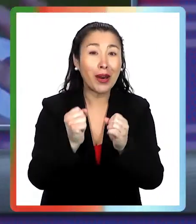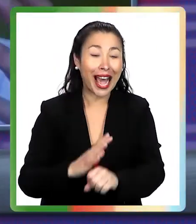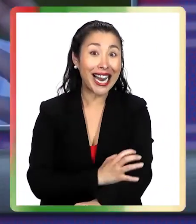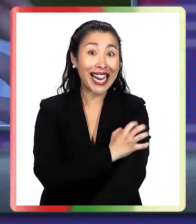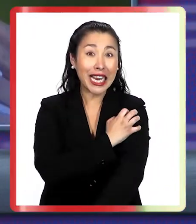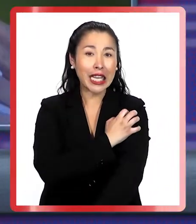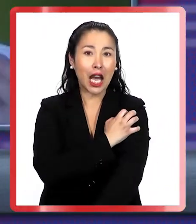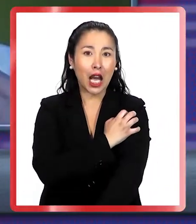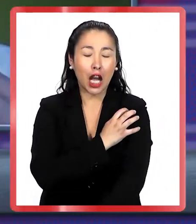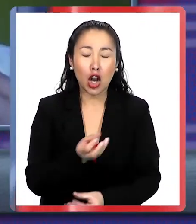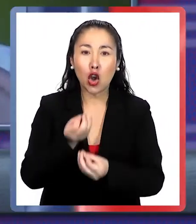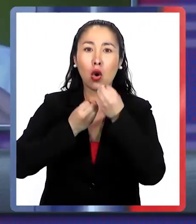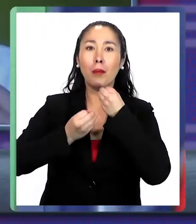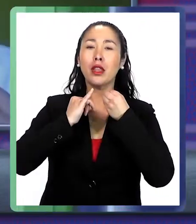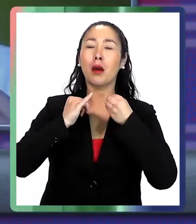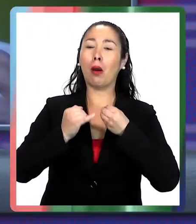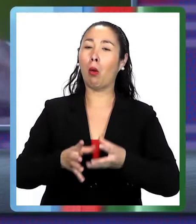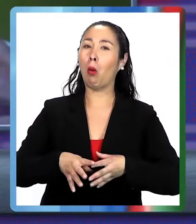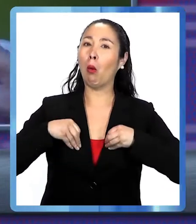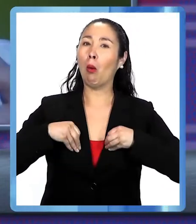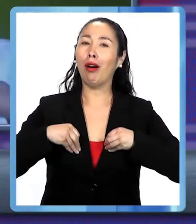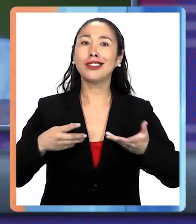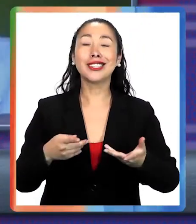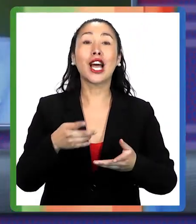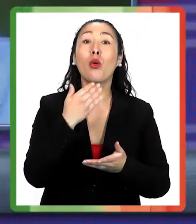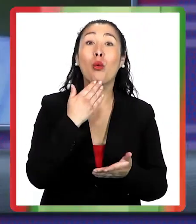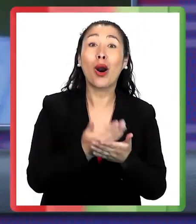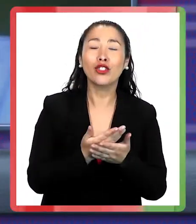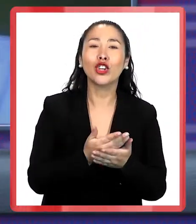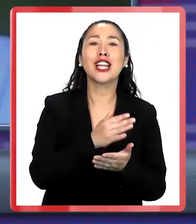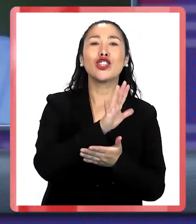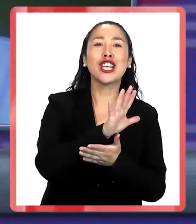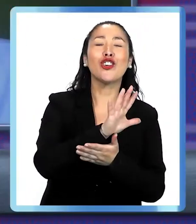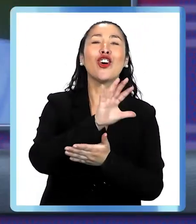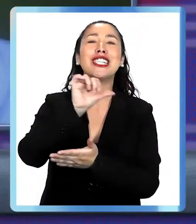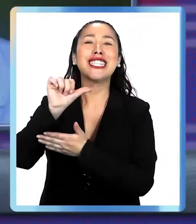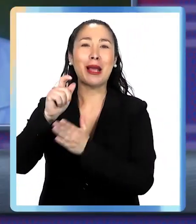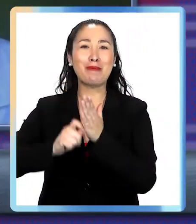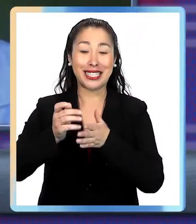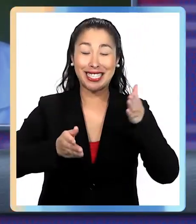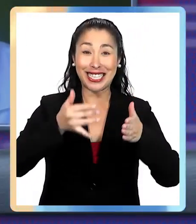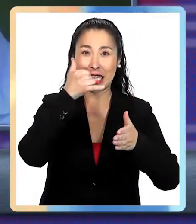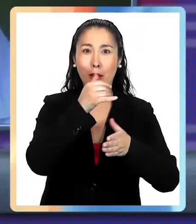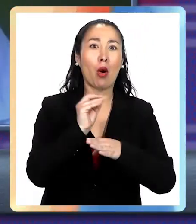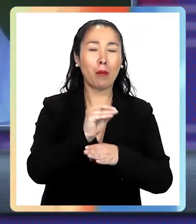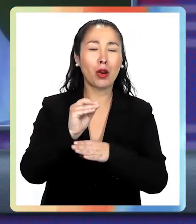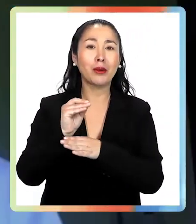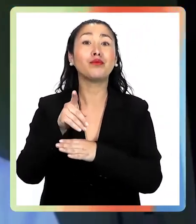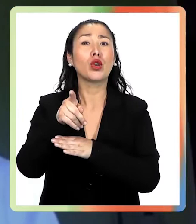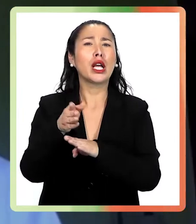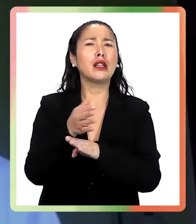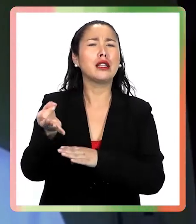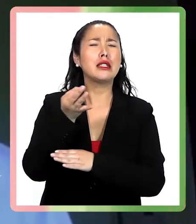el organismo la asimila mejor sin alergia en esa ventana de los cinco y los seis meses. Así que, Raúl, lo que decía tu abuela,